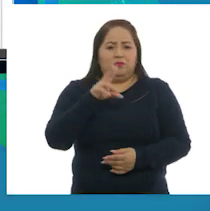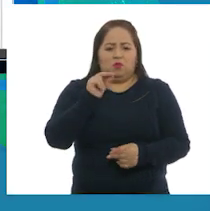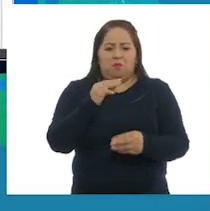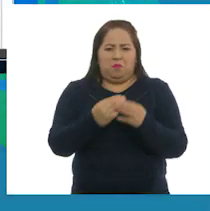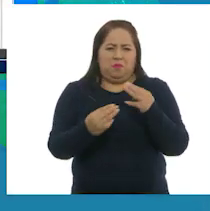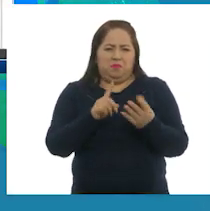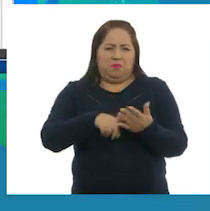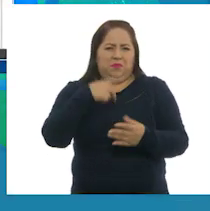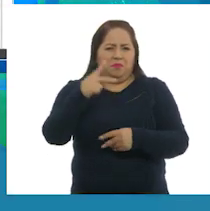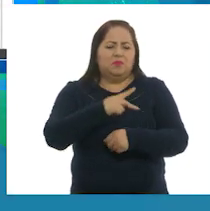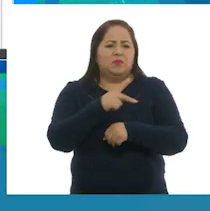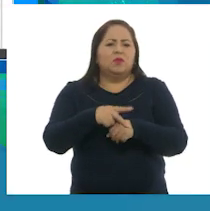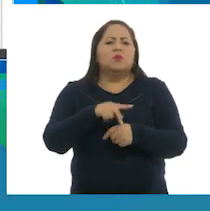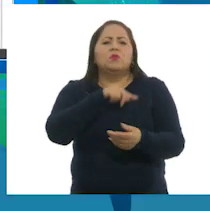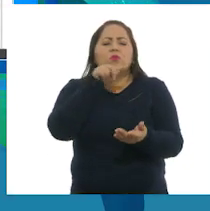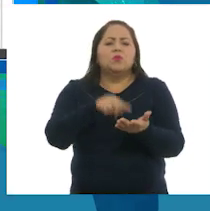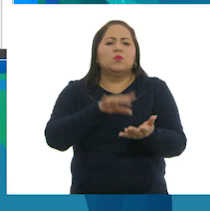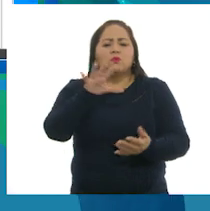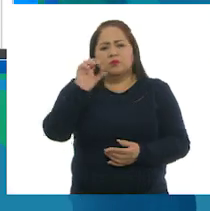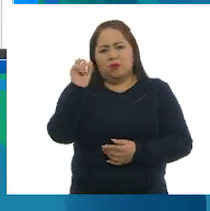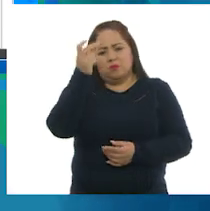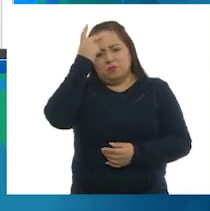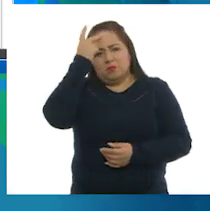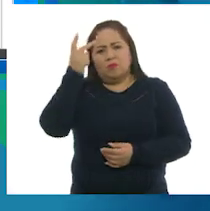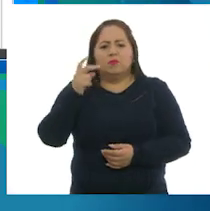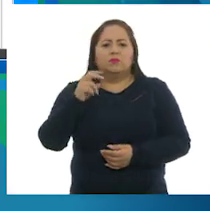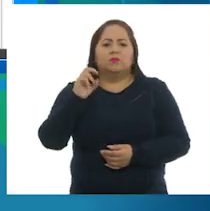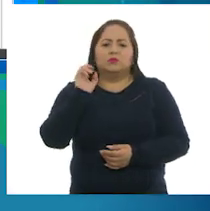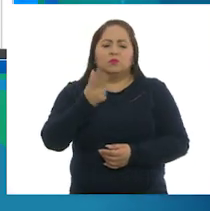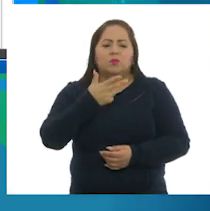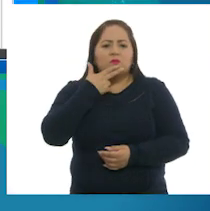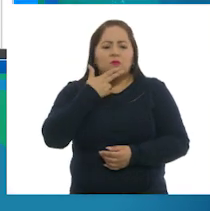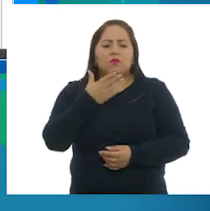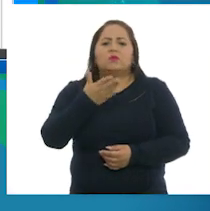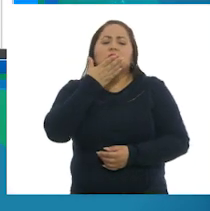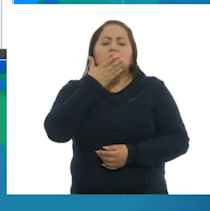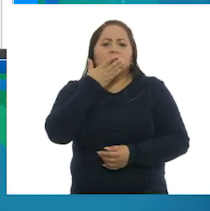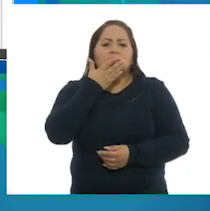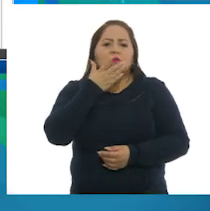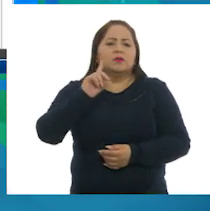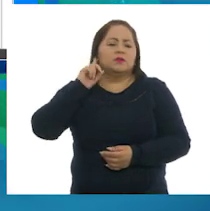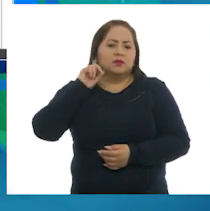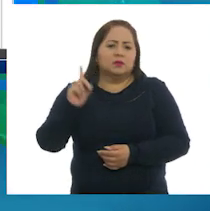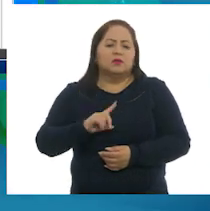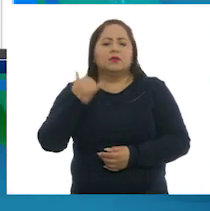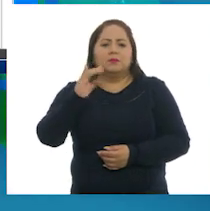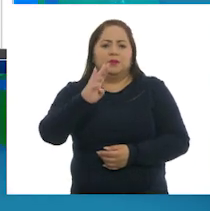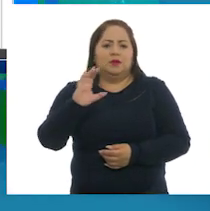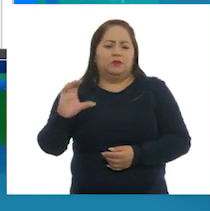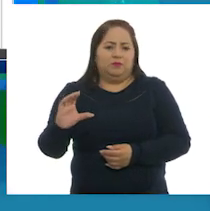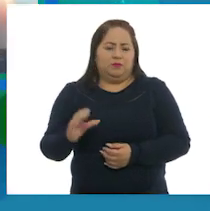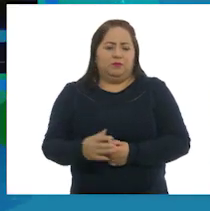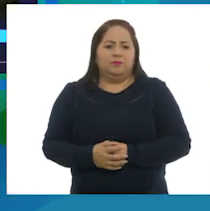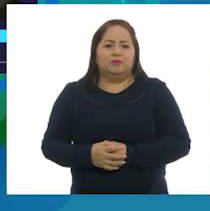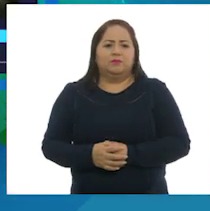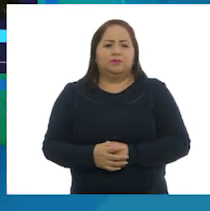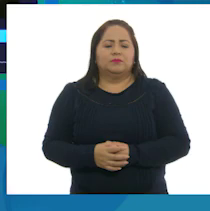maderables del país se ubica en San Luis Potosí, Chihuahua, Sonora, Zacatecas y Baja California.